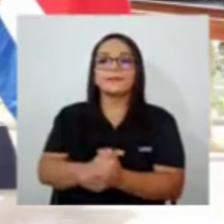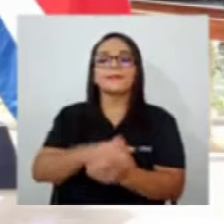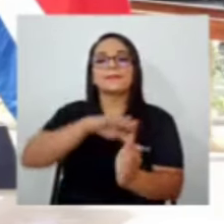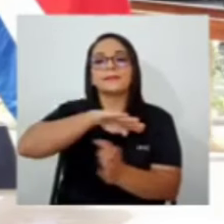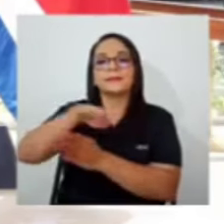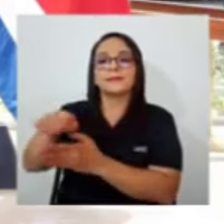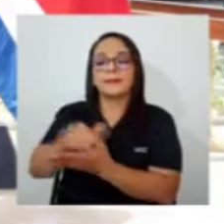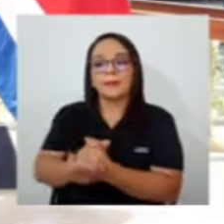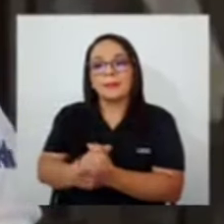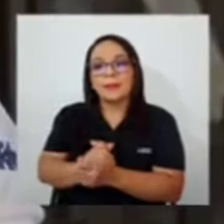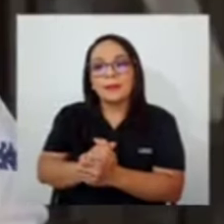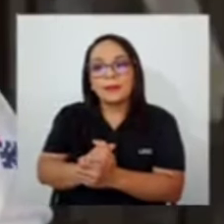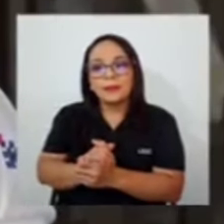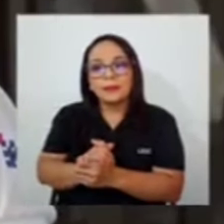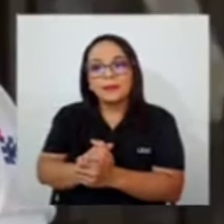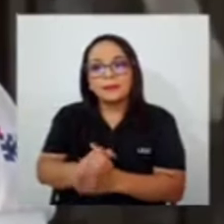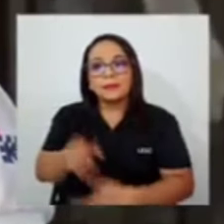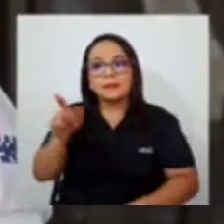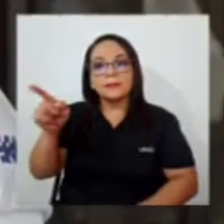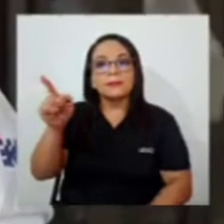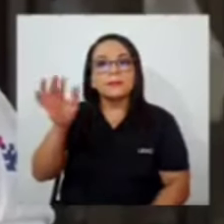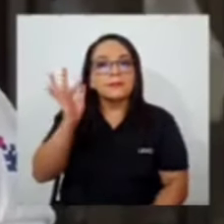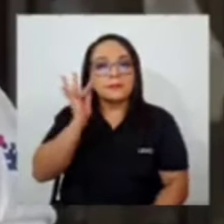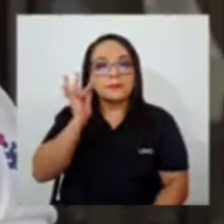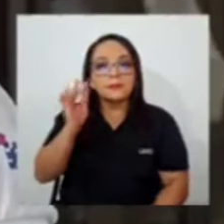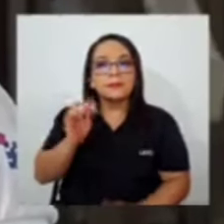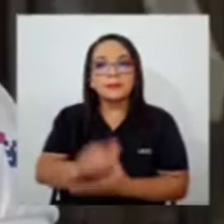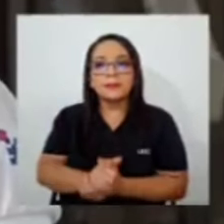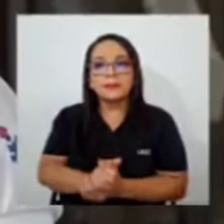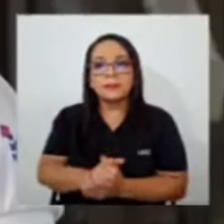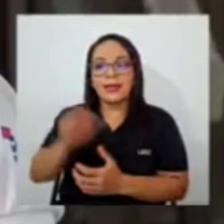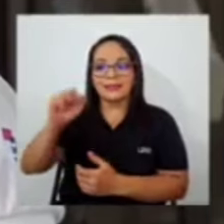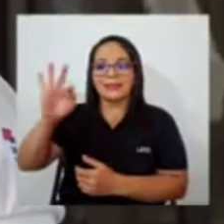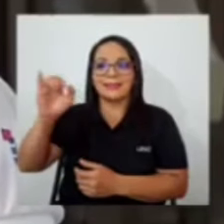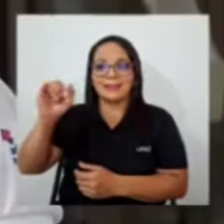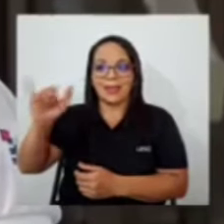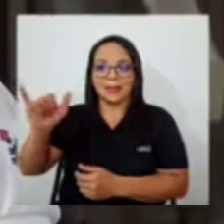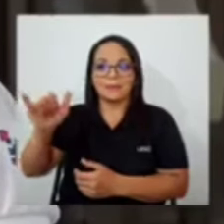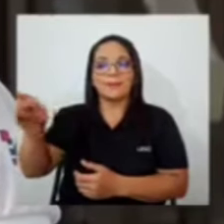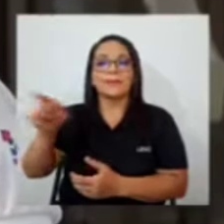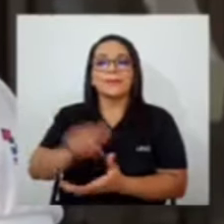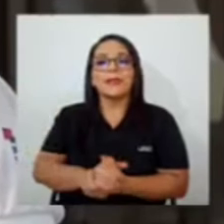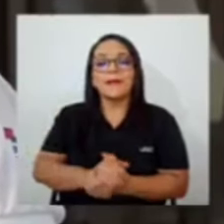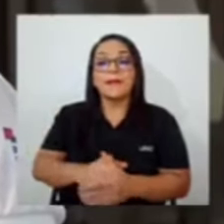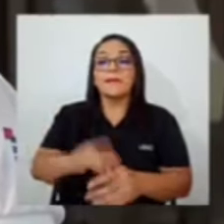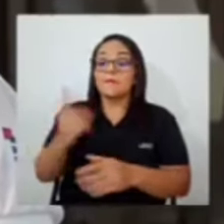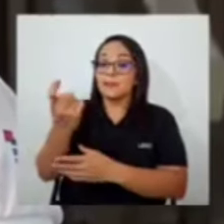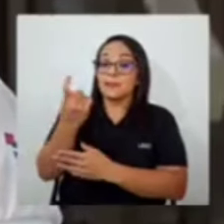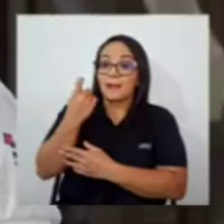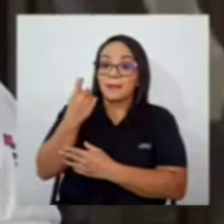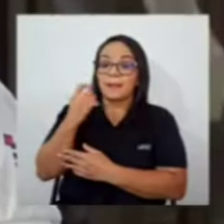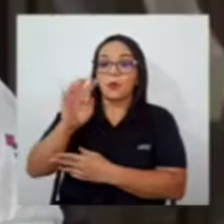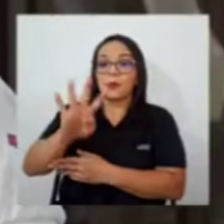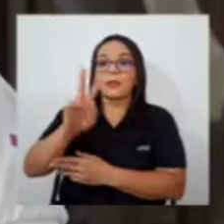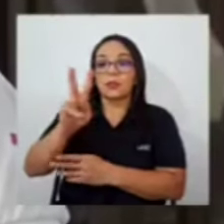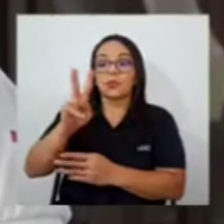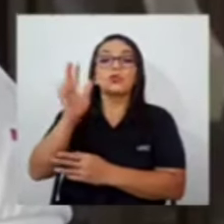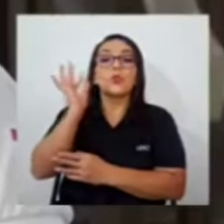State TV. Un gusto, señor presidente, y quienes la acompañan. Recientemente, 42 mujeres